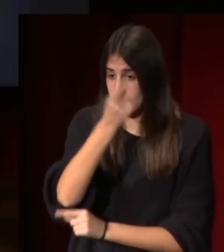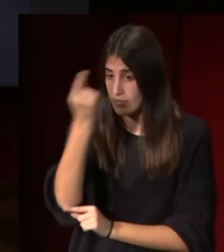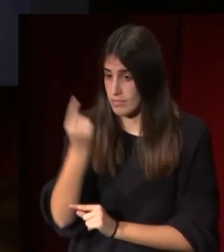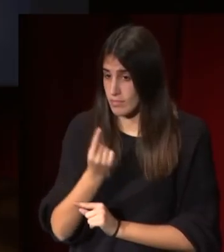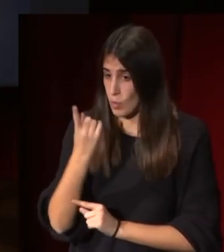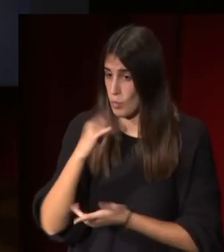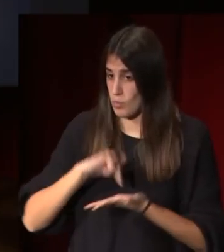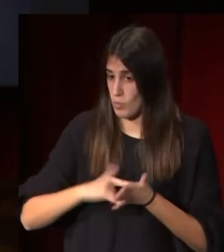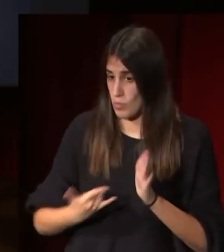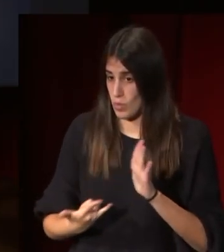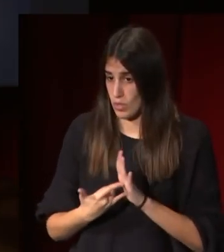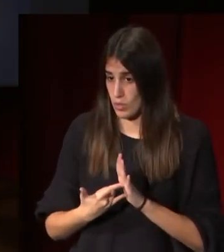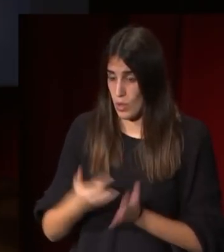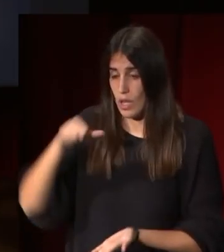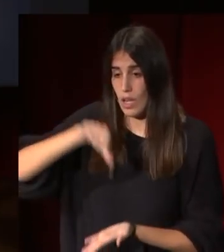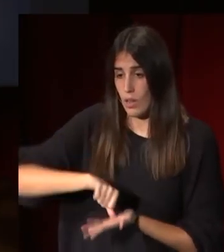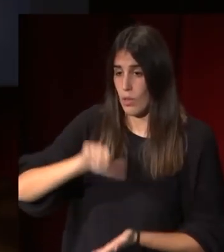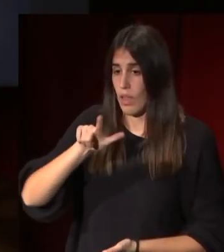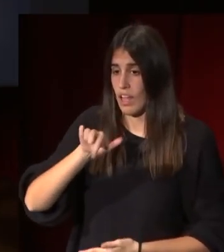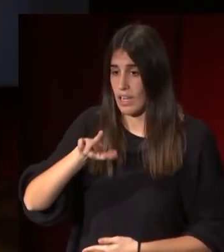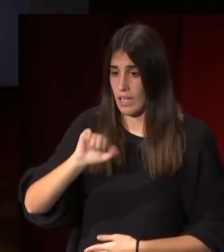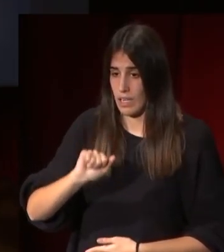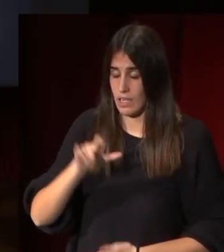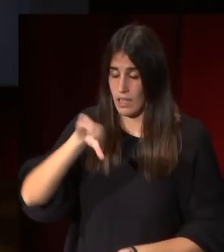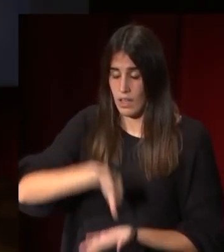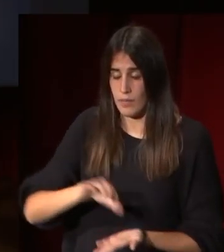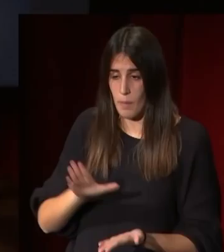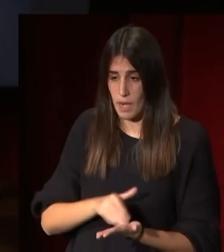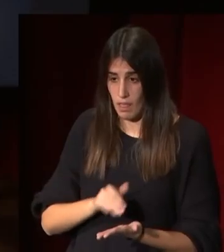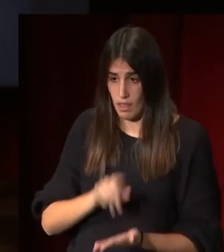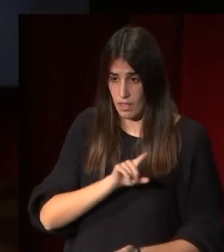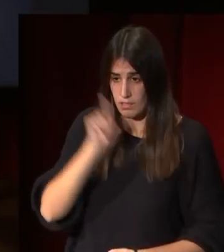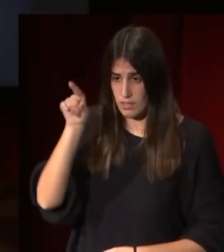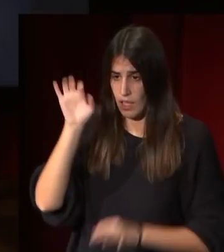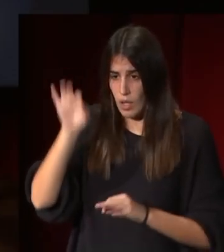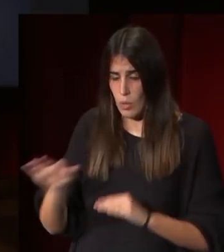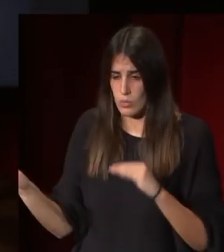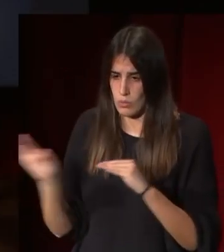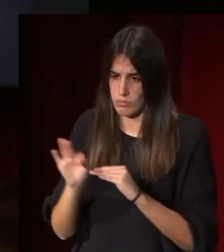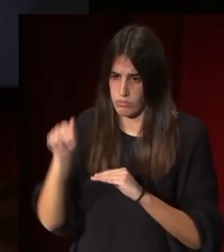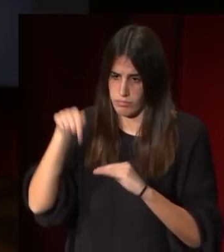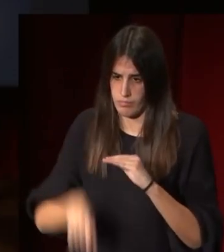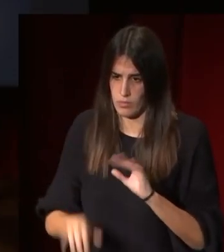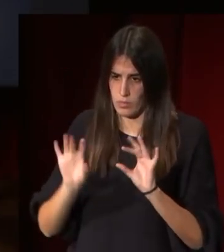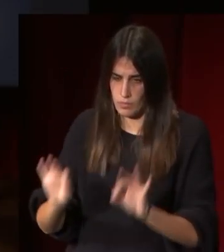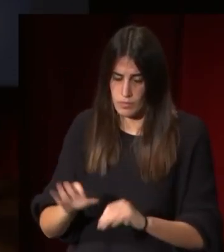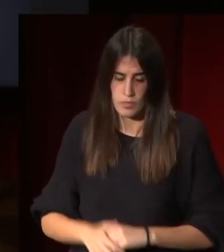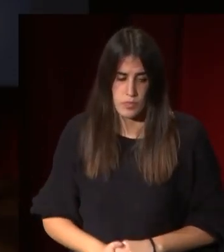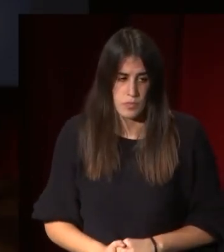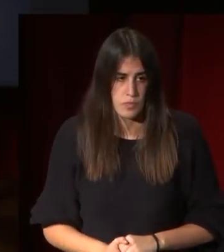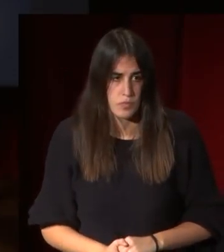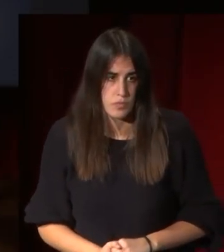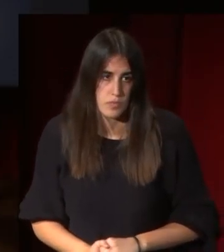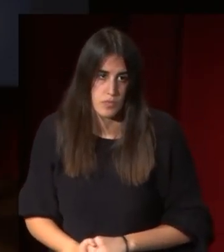en la ciudad de Lidia en Valencia donde va a ser enterrada ese